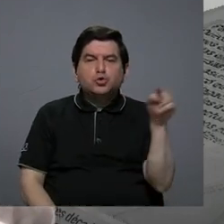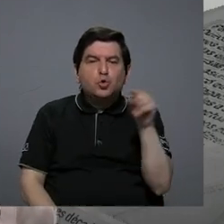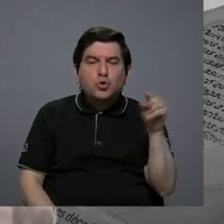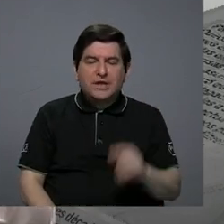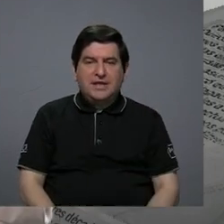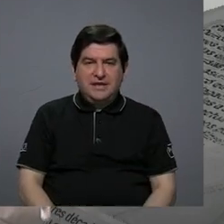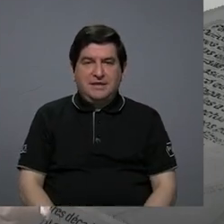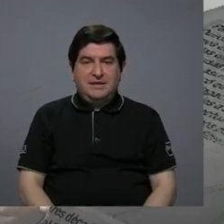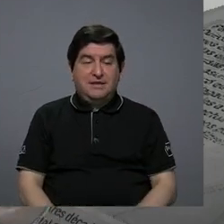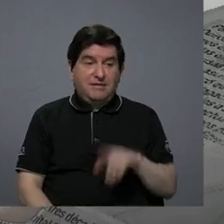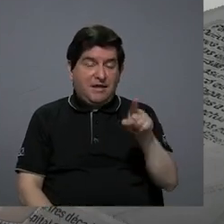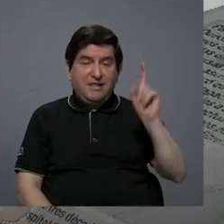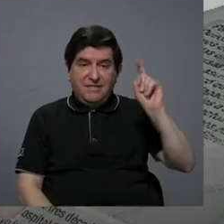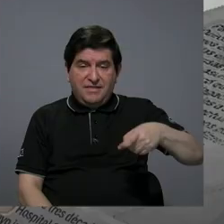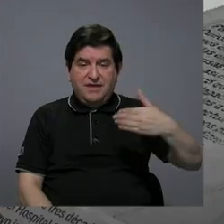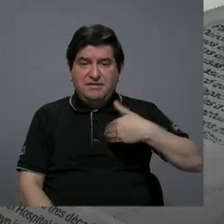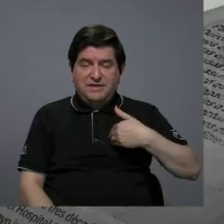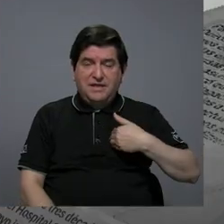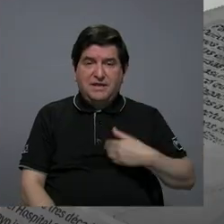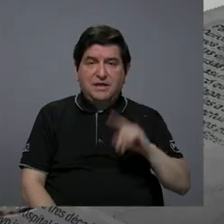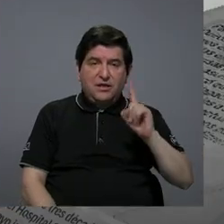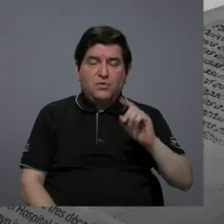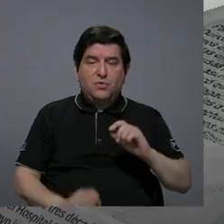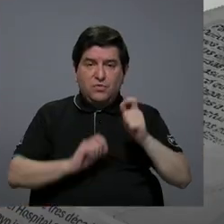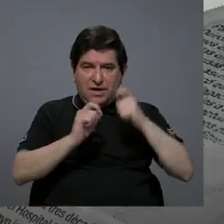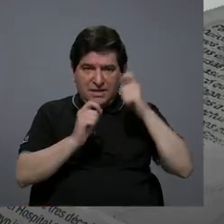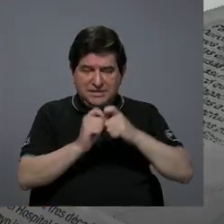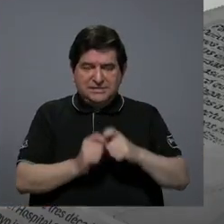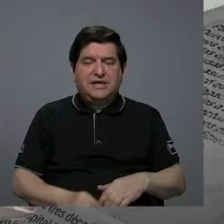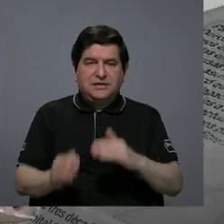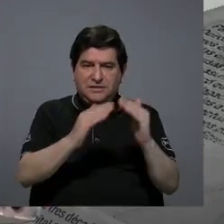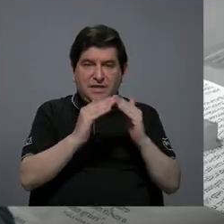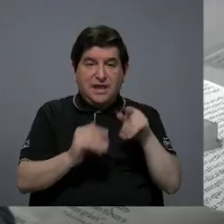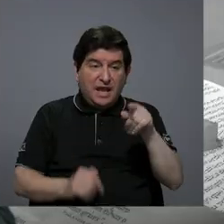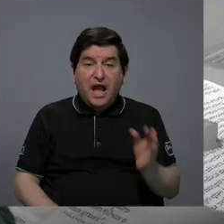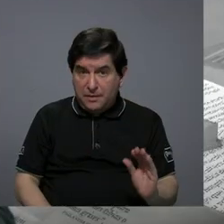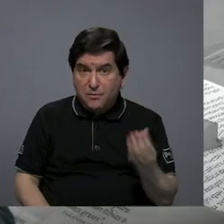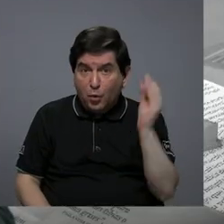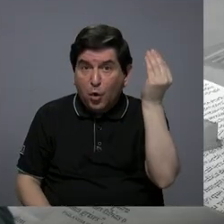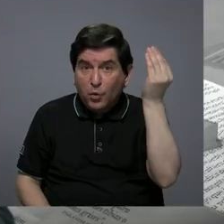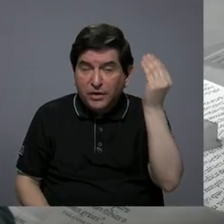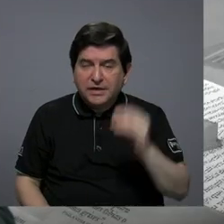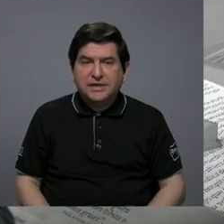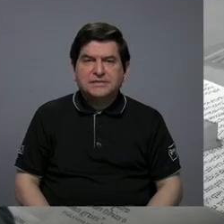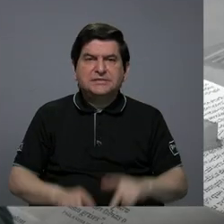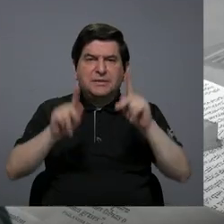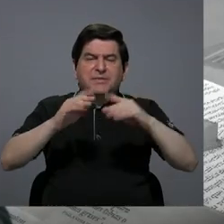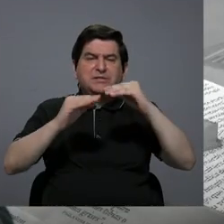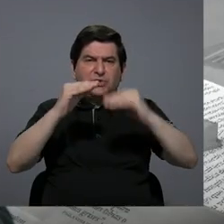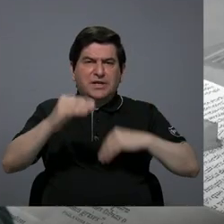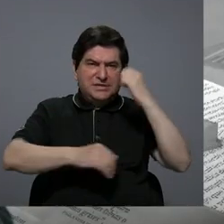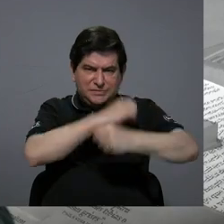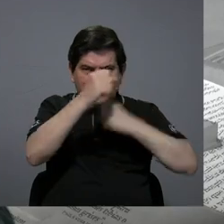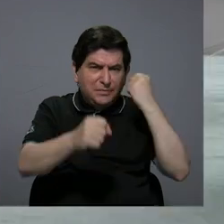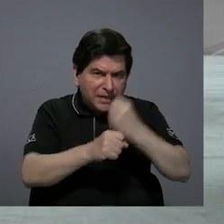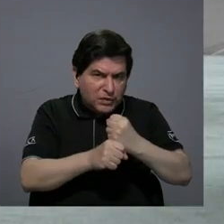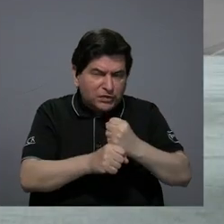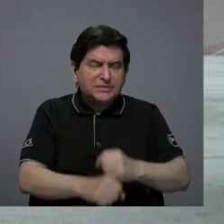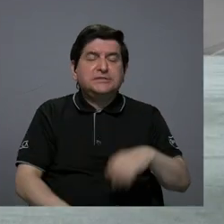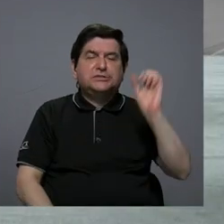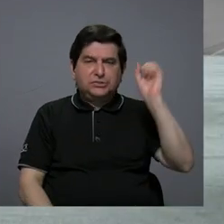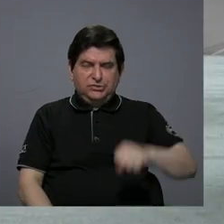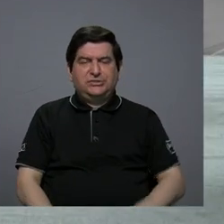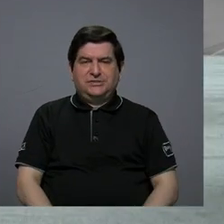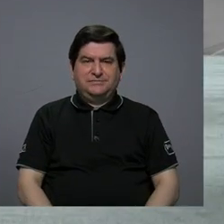centro que tendría que tener determinada población... El Centro Surquí es para jóvenes, para menores de edad. Exacto. Por